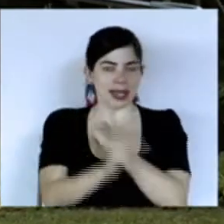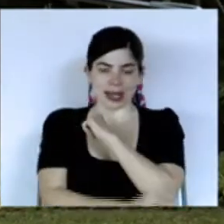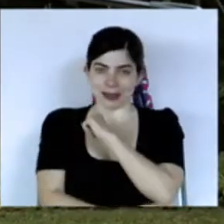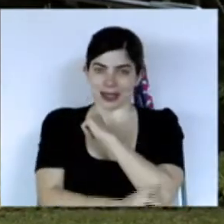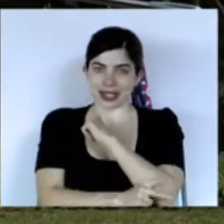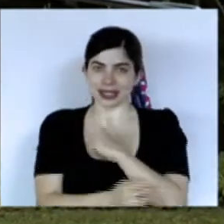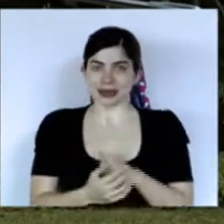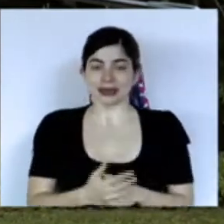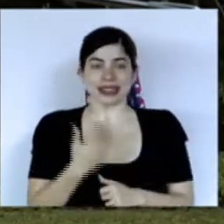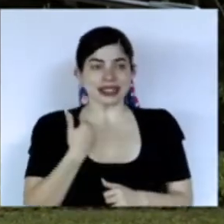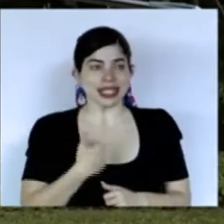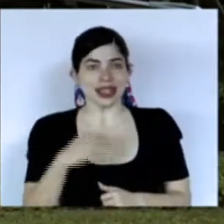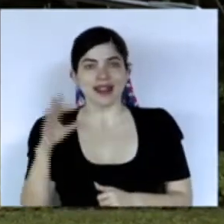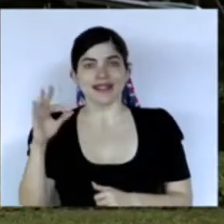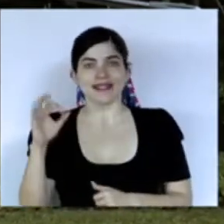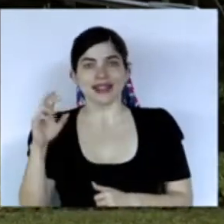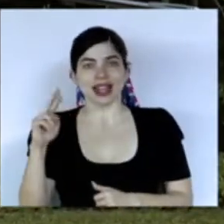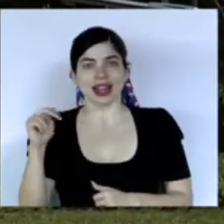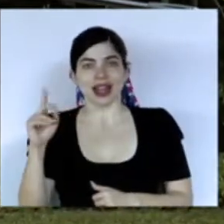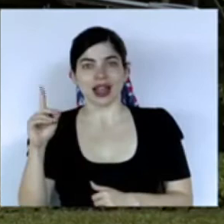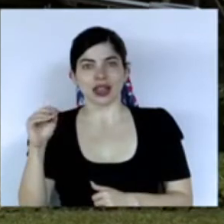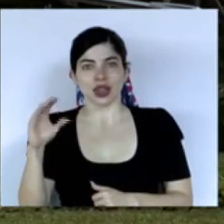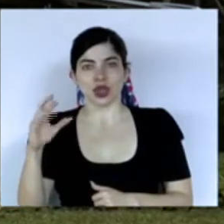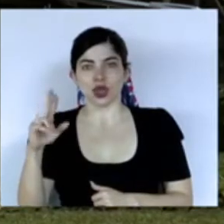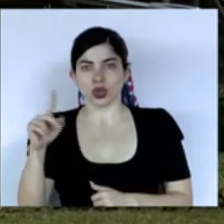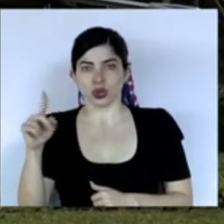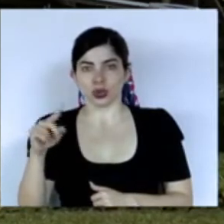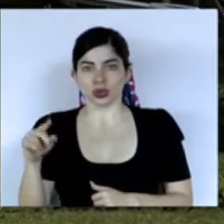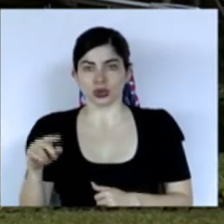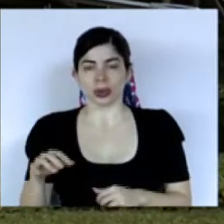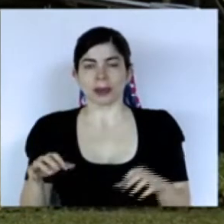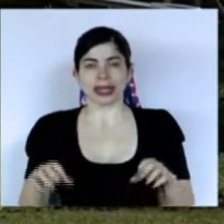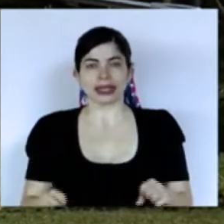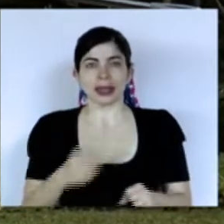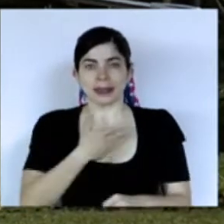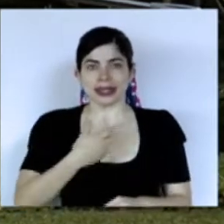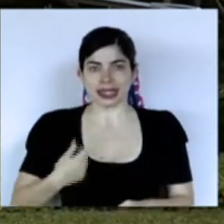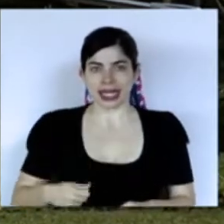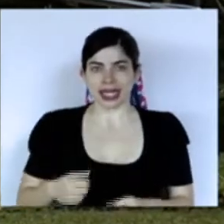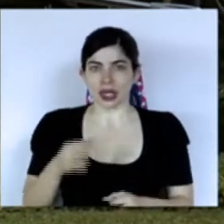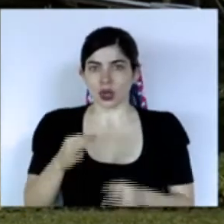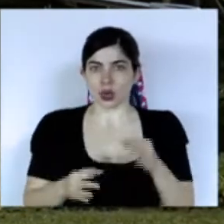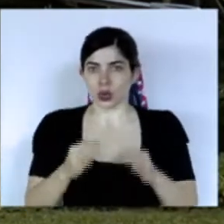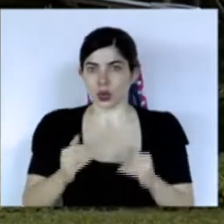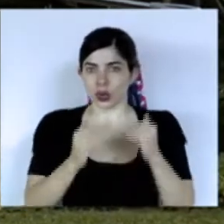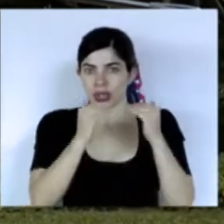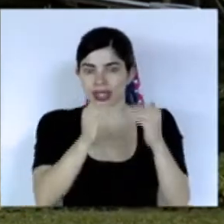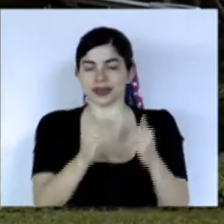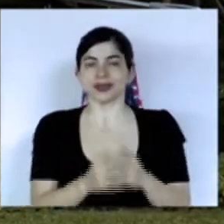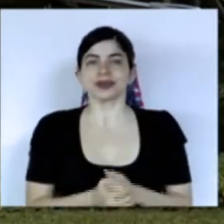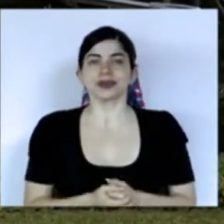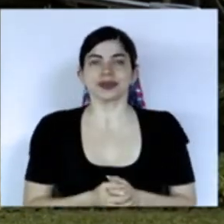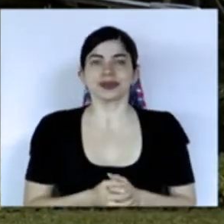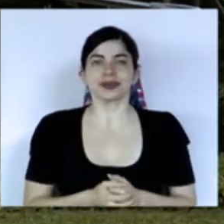señor Fernando Cruz magistrado presidente de la corte suprema de justicia